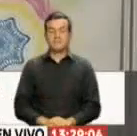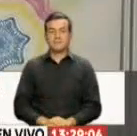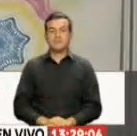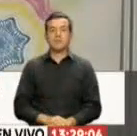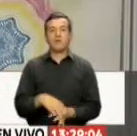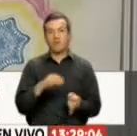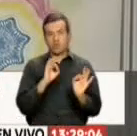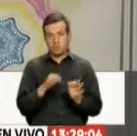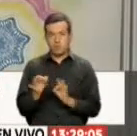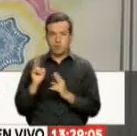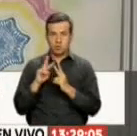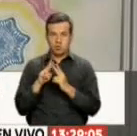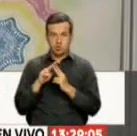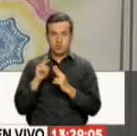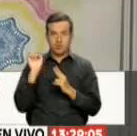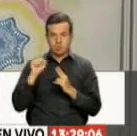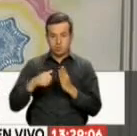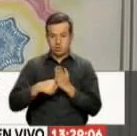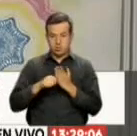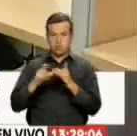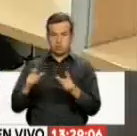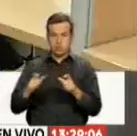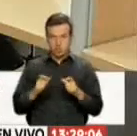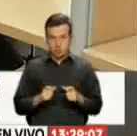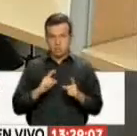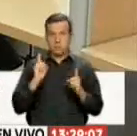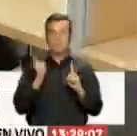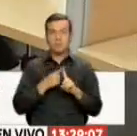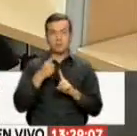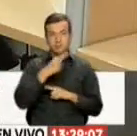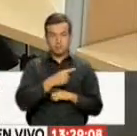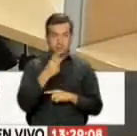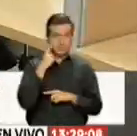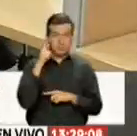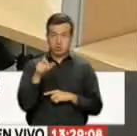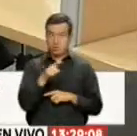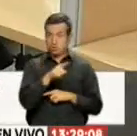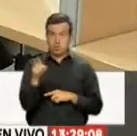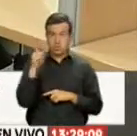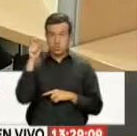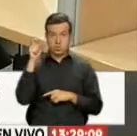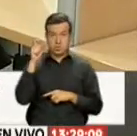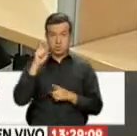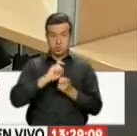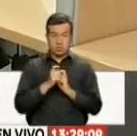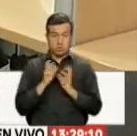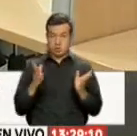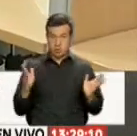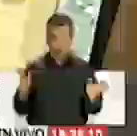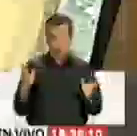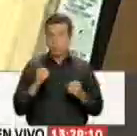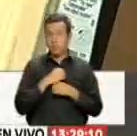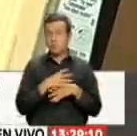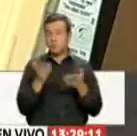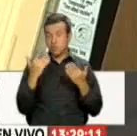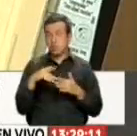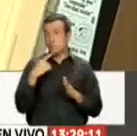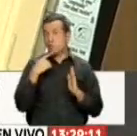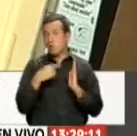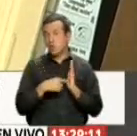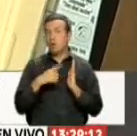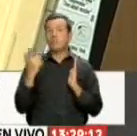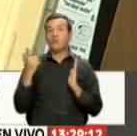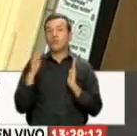dos formas Se puede obtener El documento De identidad La primera Si el usuario No necesita hacer cambios En la información Es decir